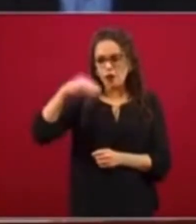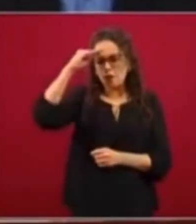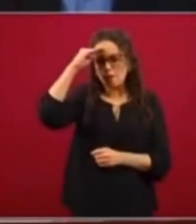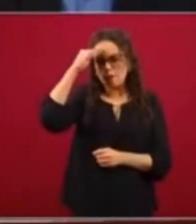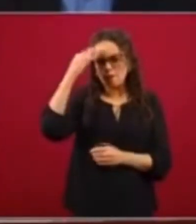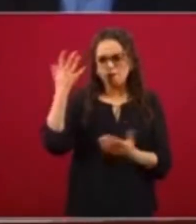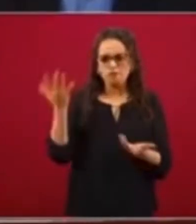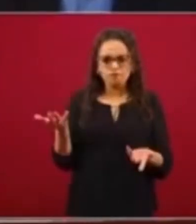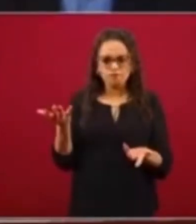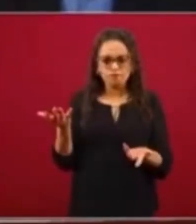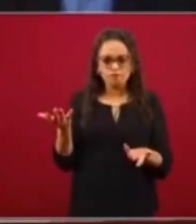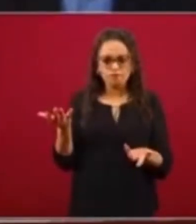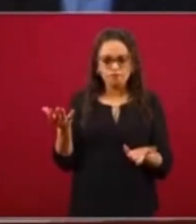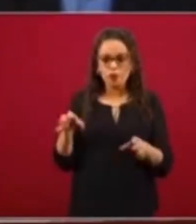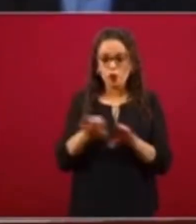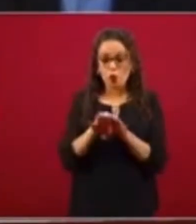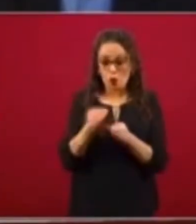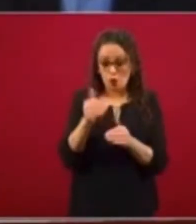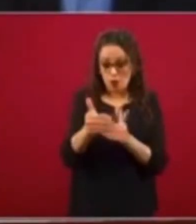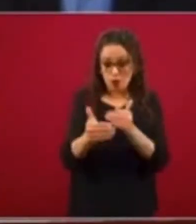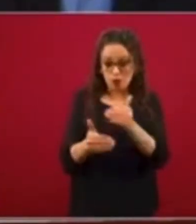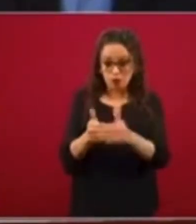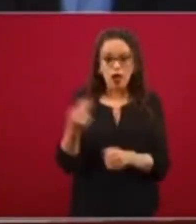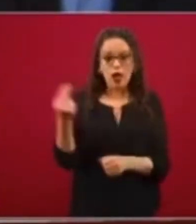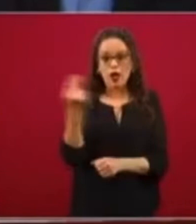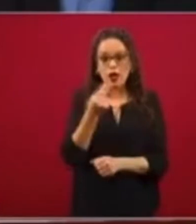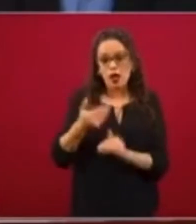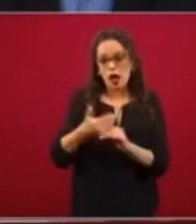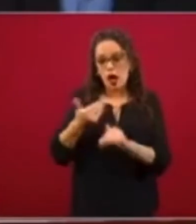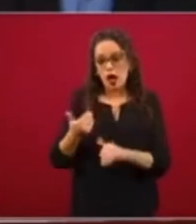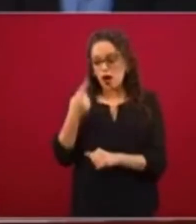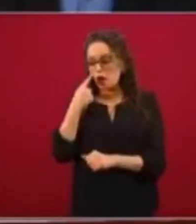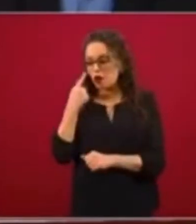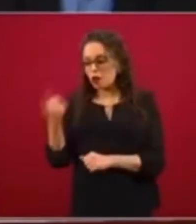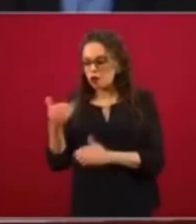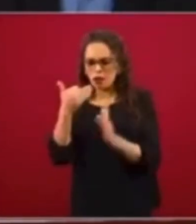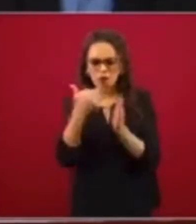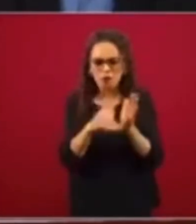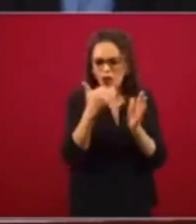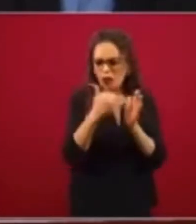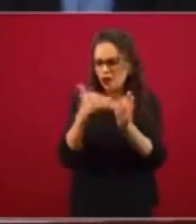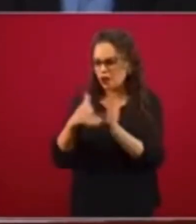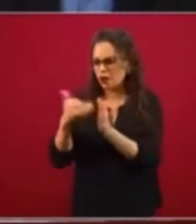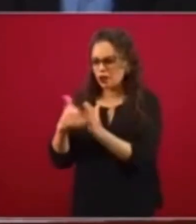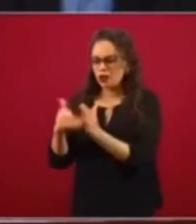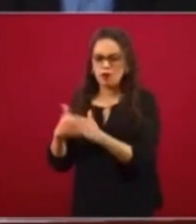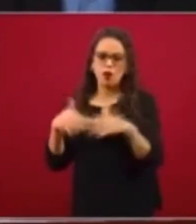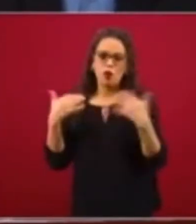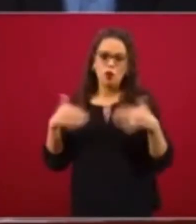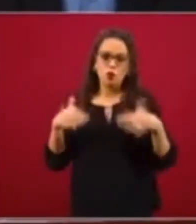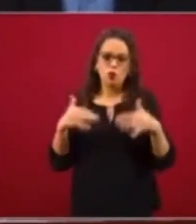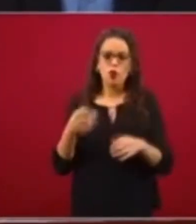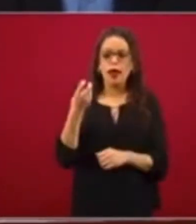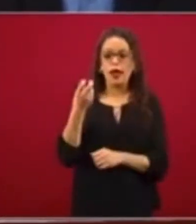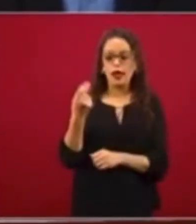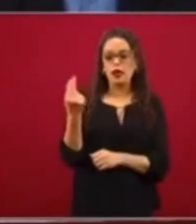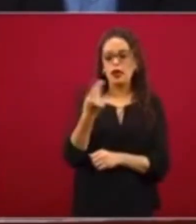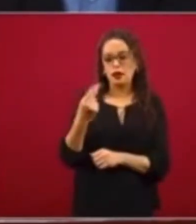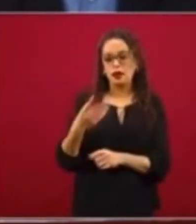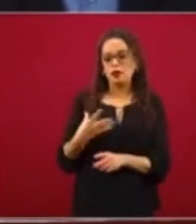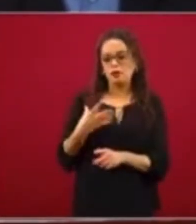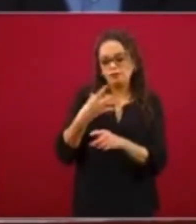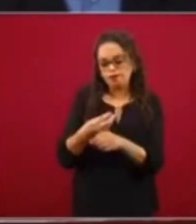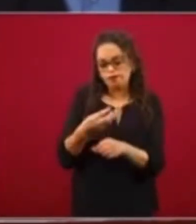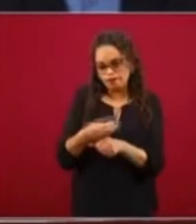si no se solventaban otras enormes deficiencias estructurales que tienen o que resultan